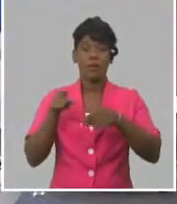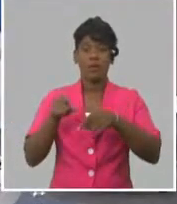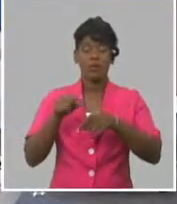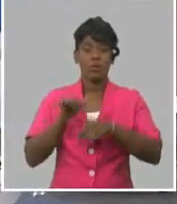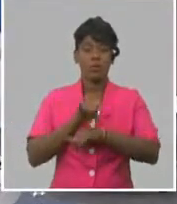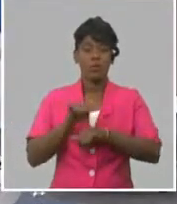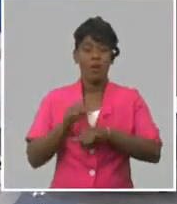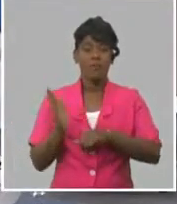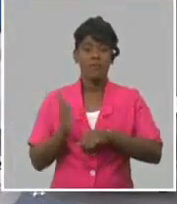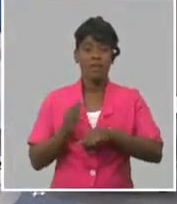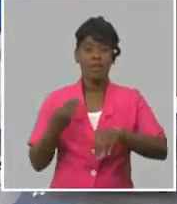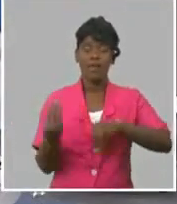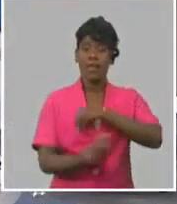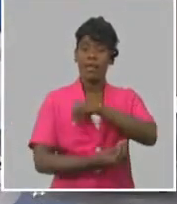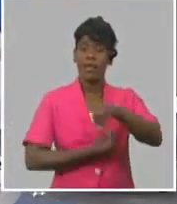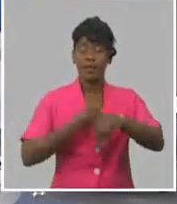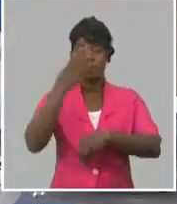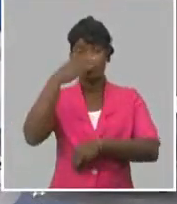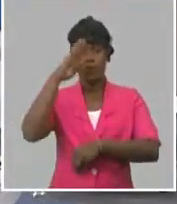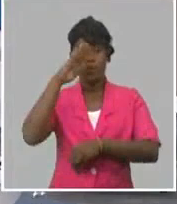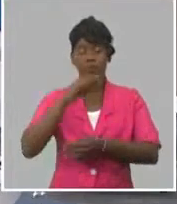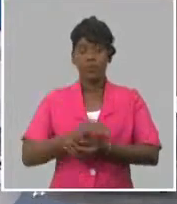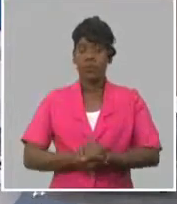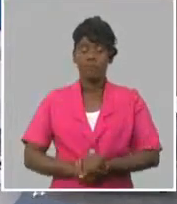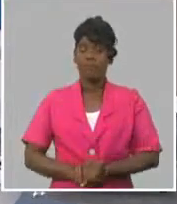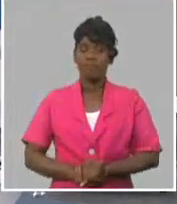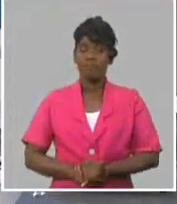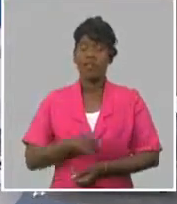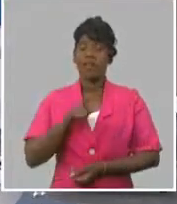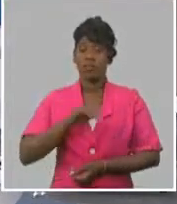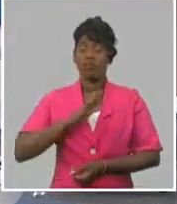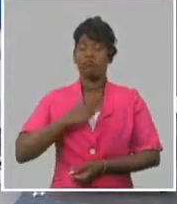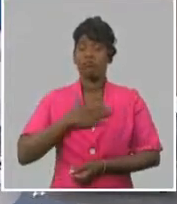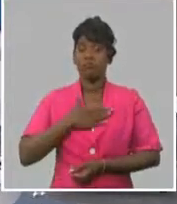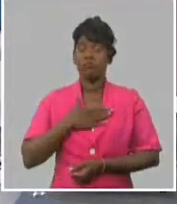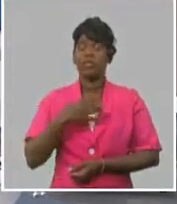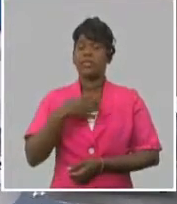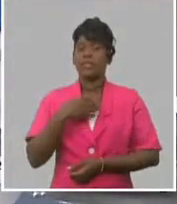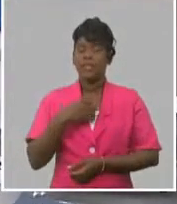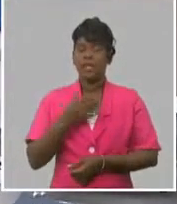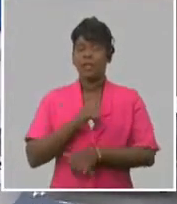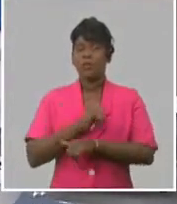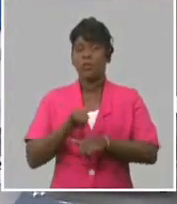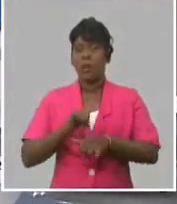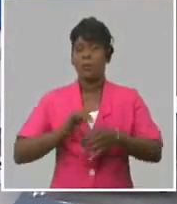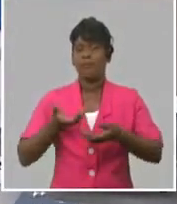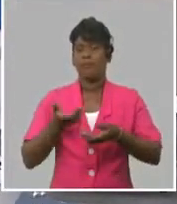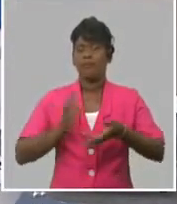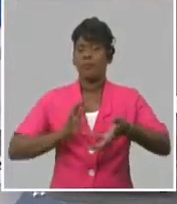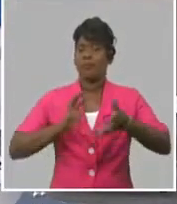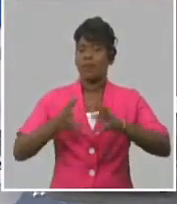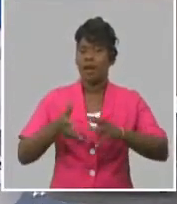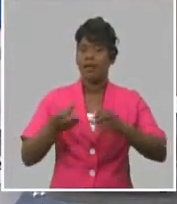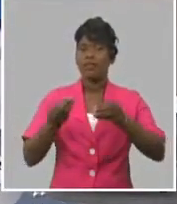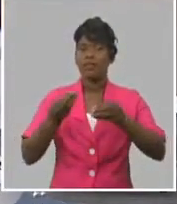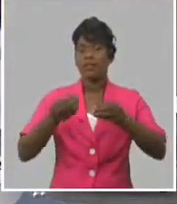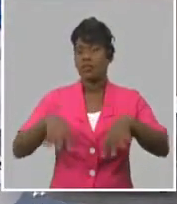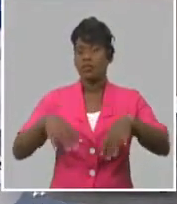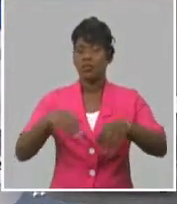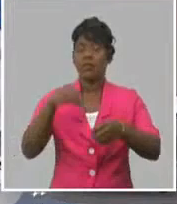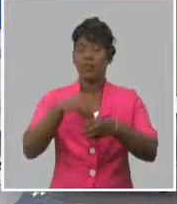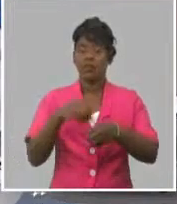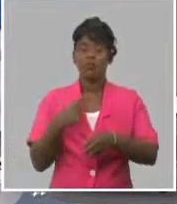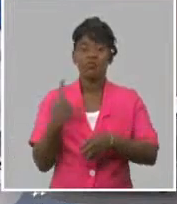transformar la economía cubana, que como todos sabemos tiene problemas estructurales y habrá que seguir